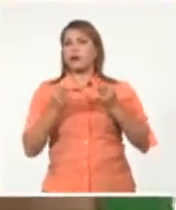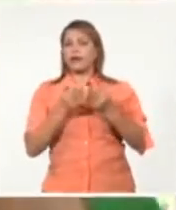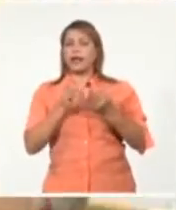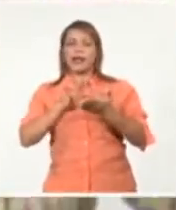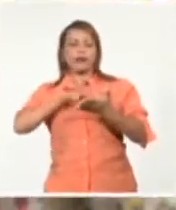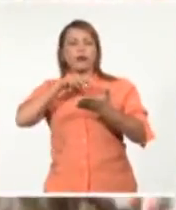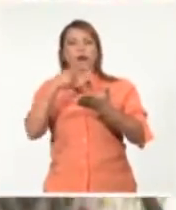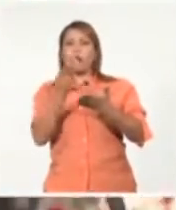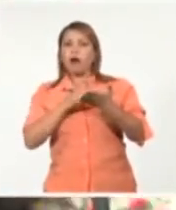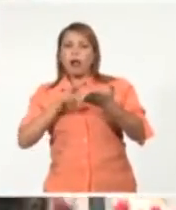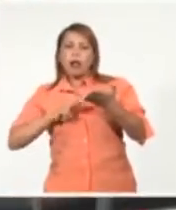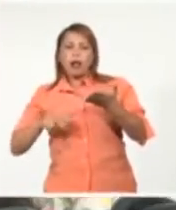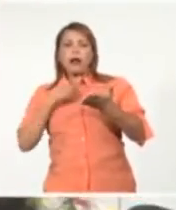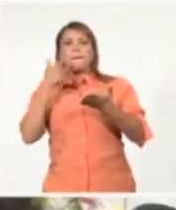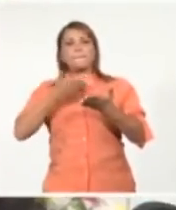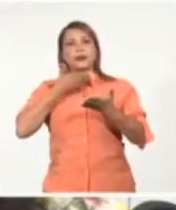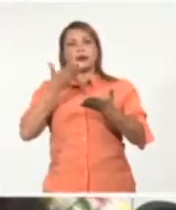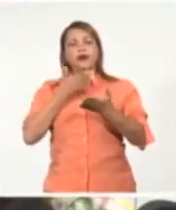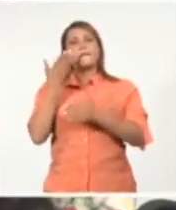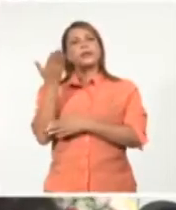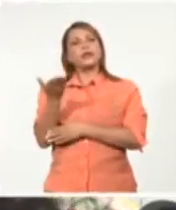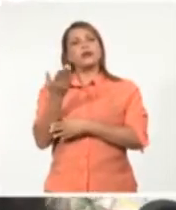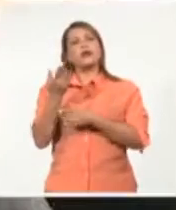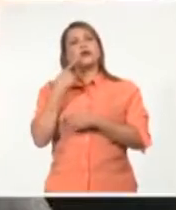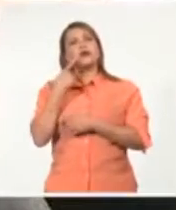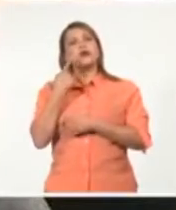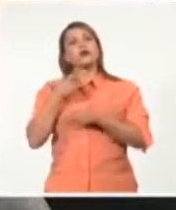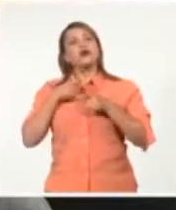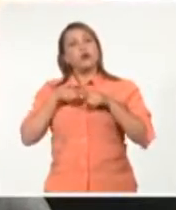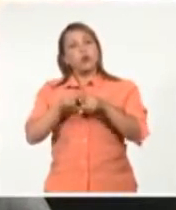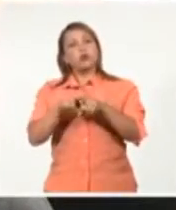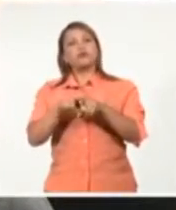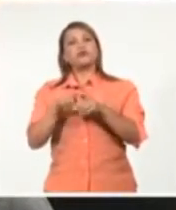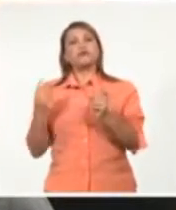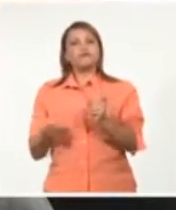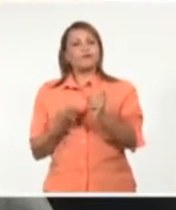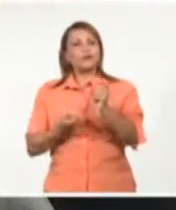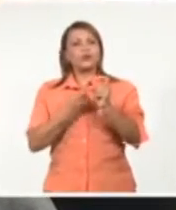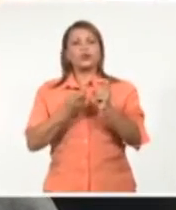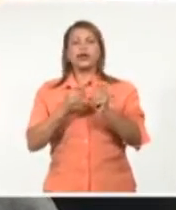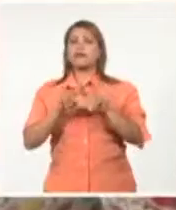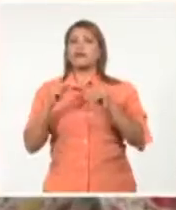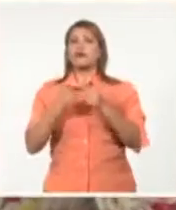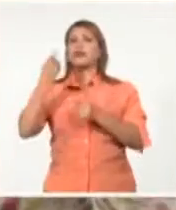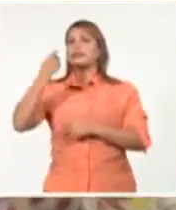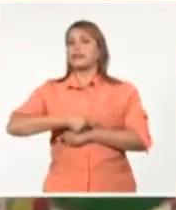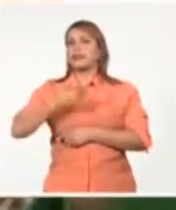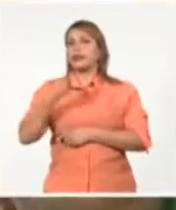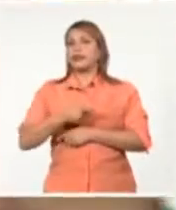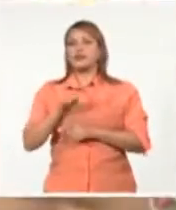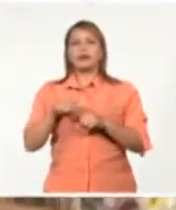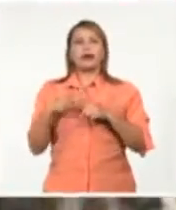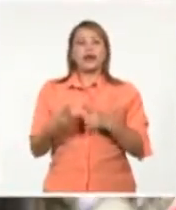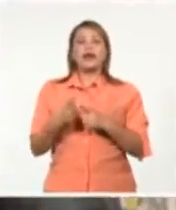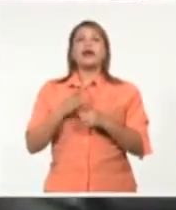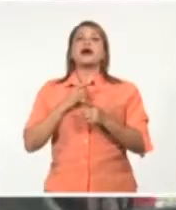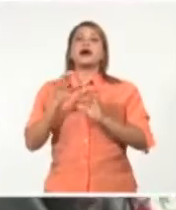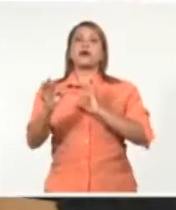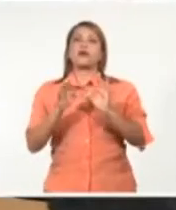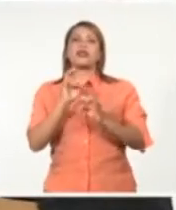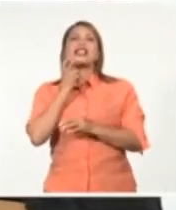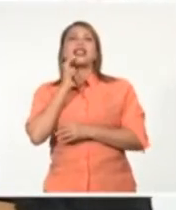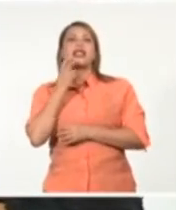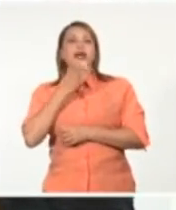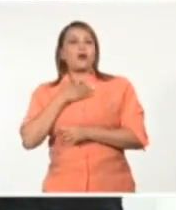en idioma mixteco y pidió acompañar las luchas de quienes reclaman el elemental derecho a preservar las lenguas